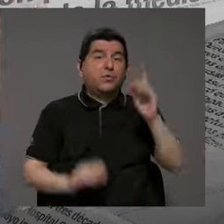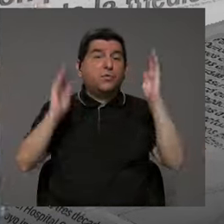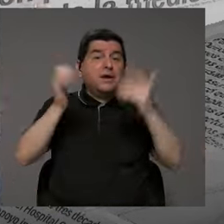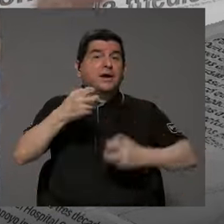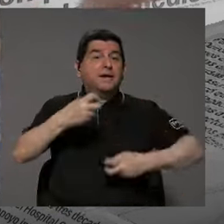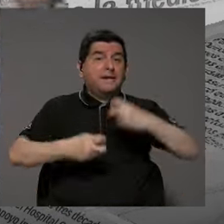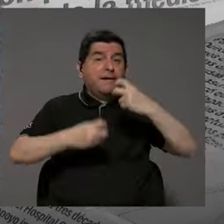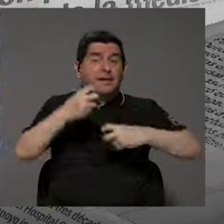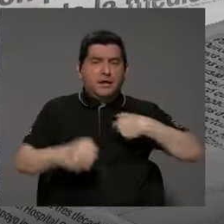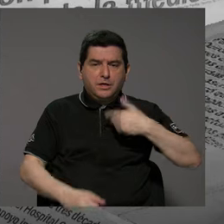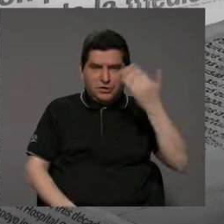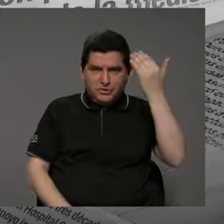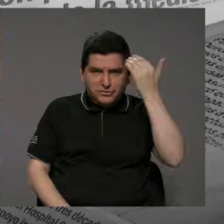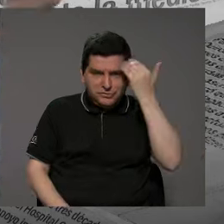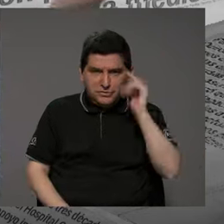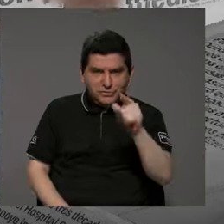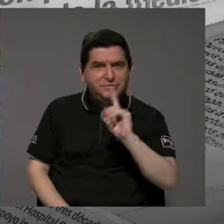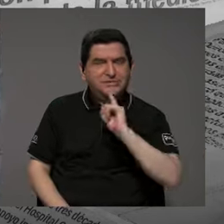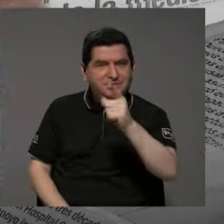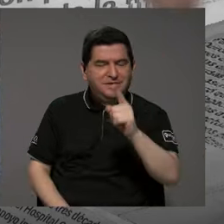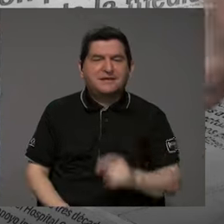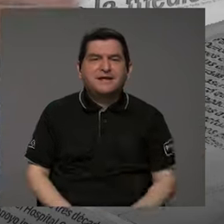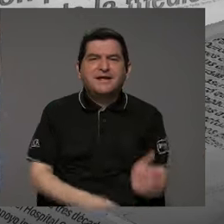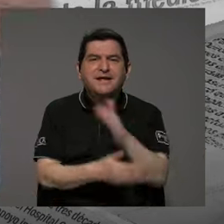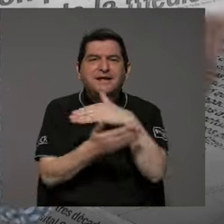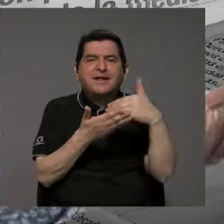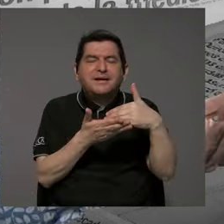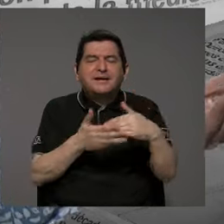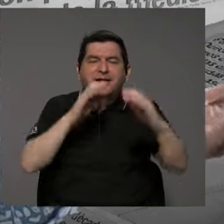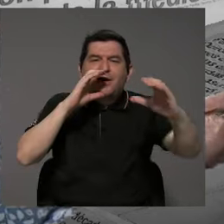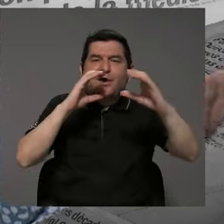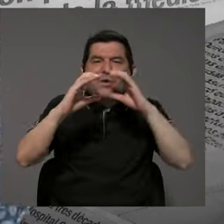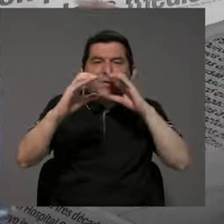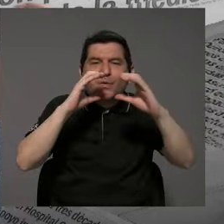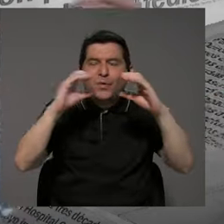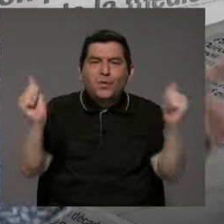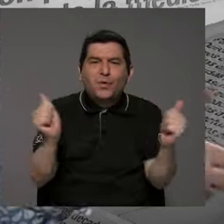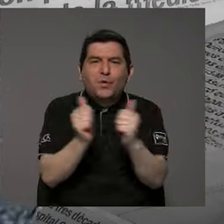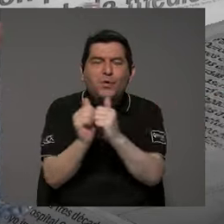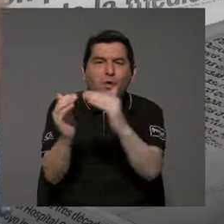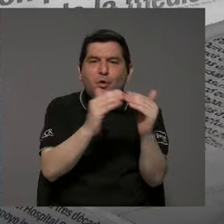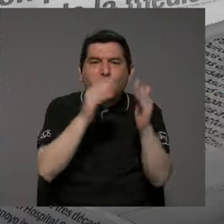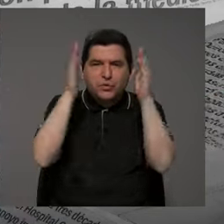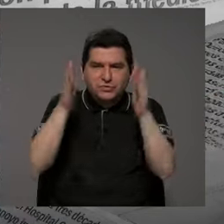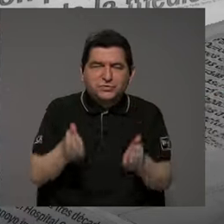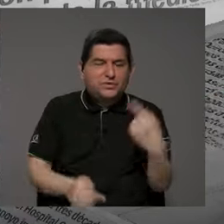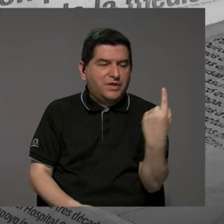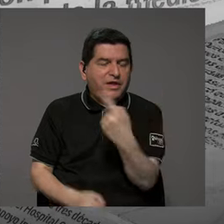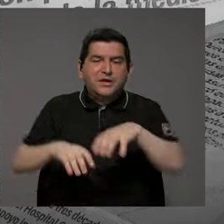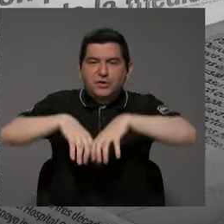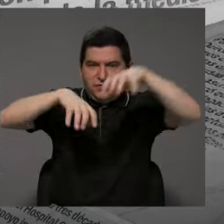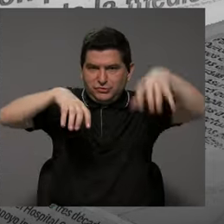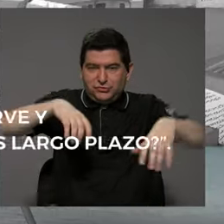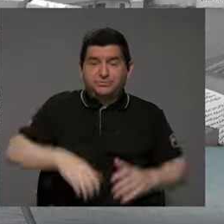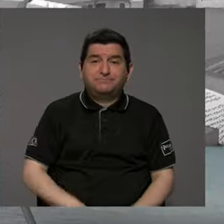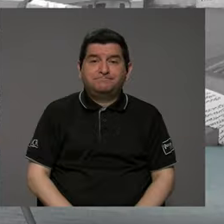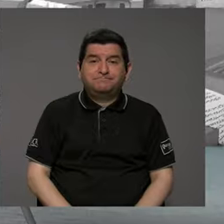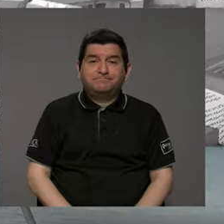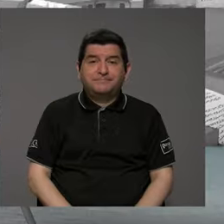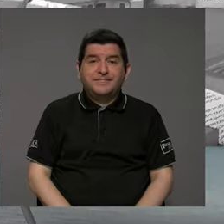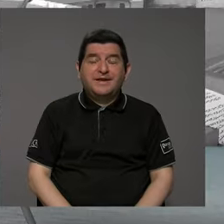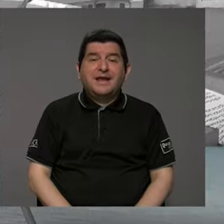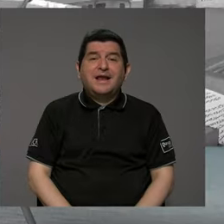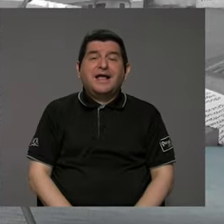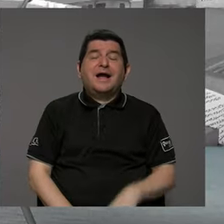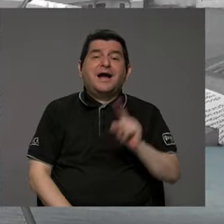problemas, y sé que usted lo ha mencionado, es la parte de comunicación con los ciudadanos de cada cantón. Tienes a un pobre